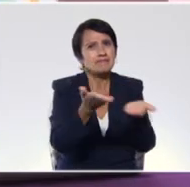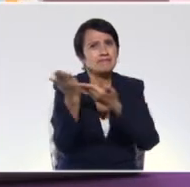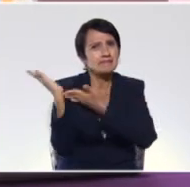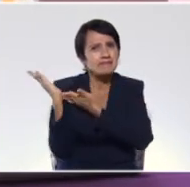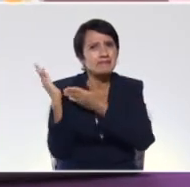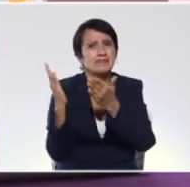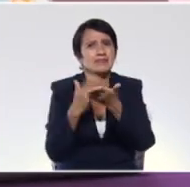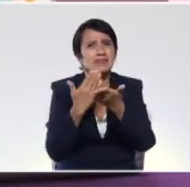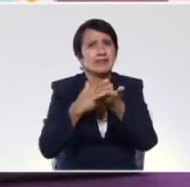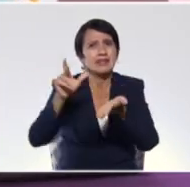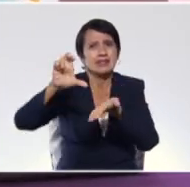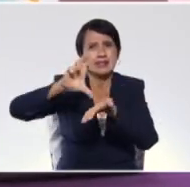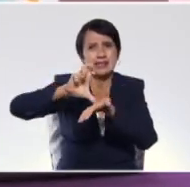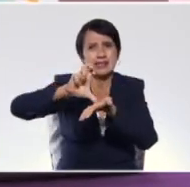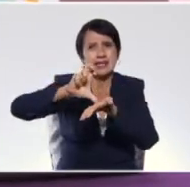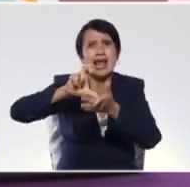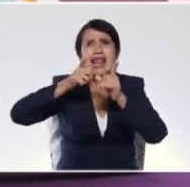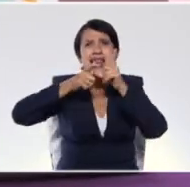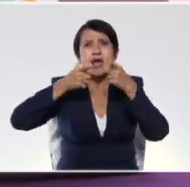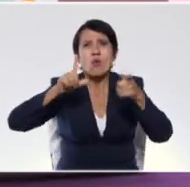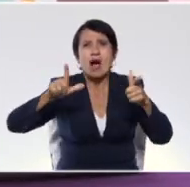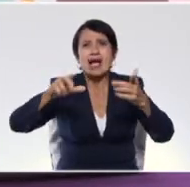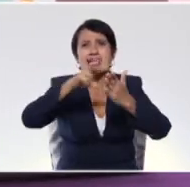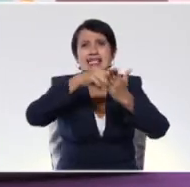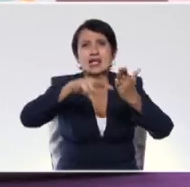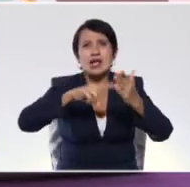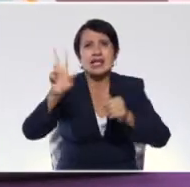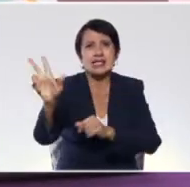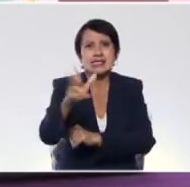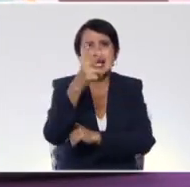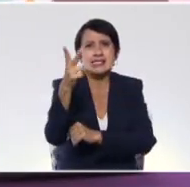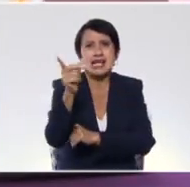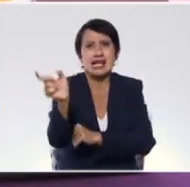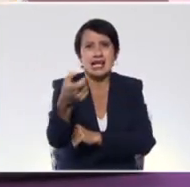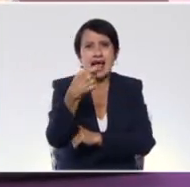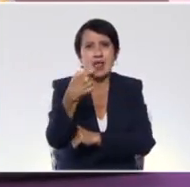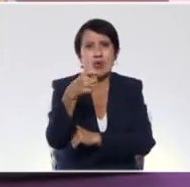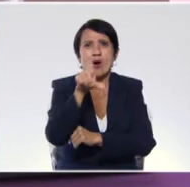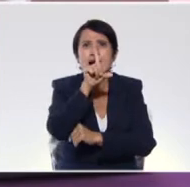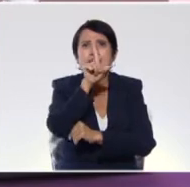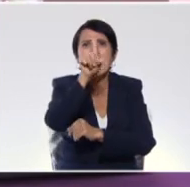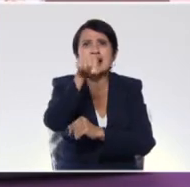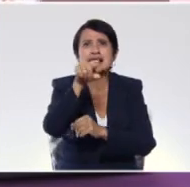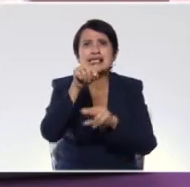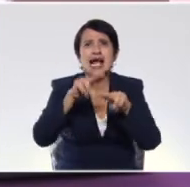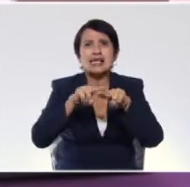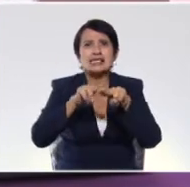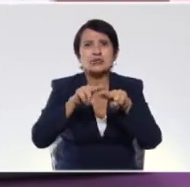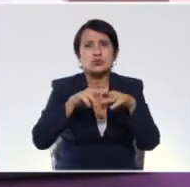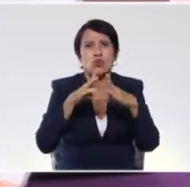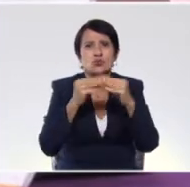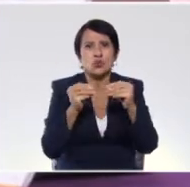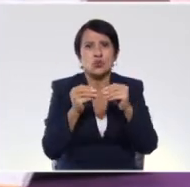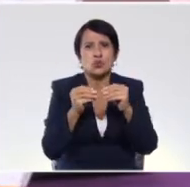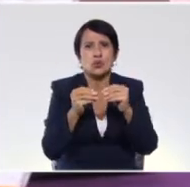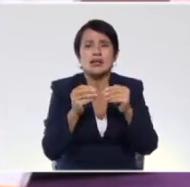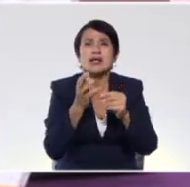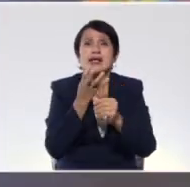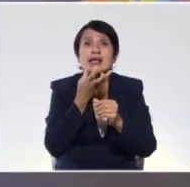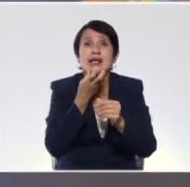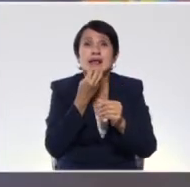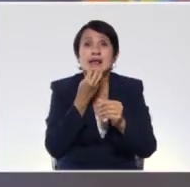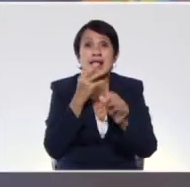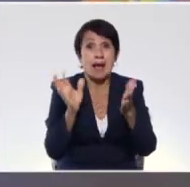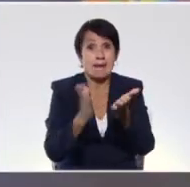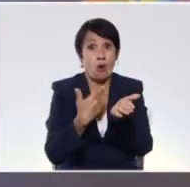de lenguaje y literatura de tercer grado, el cardenalito. Por acá tenemos un ejemplo en la página